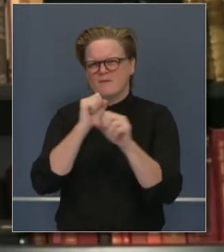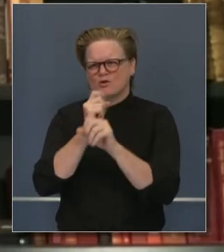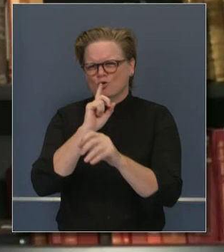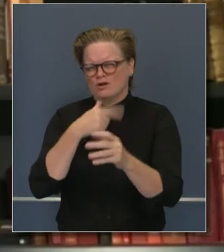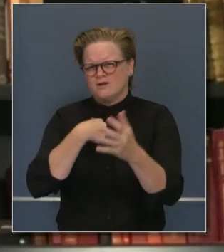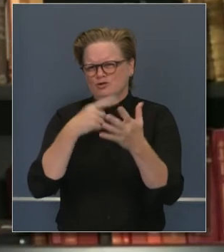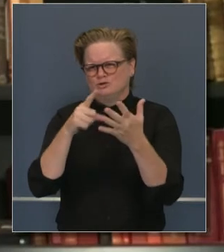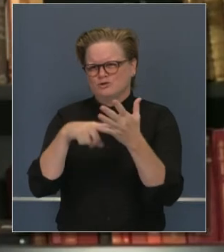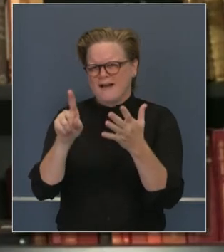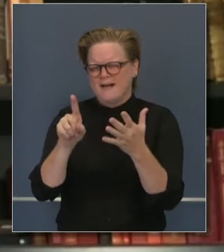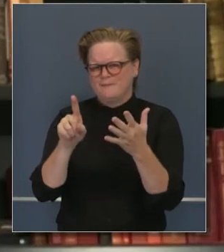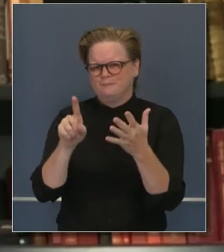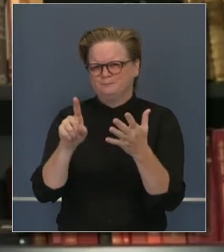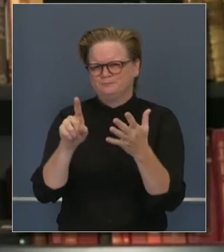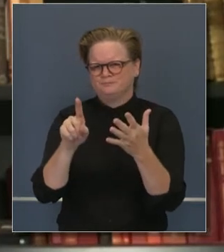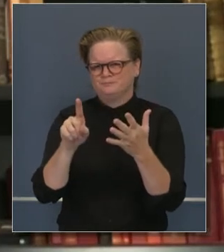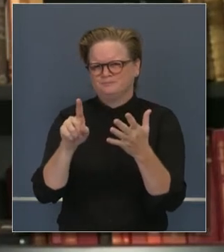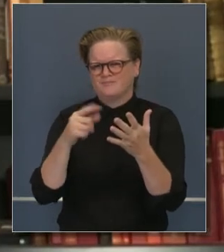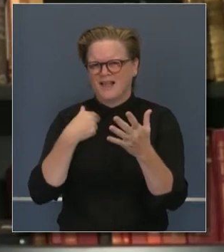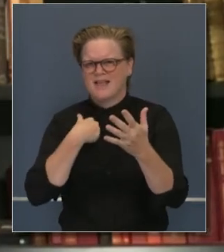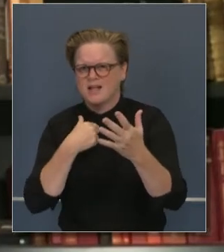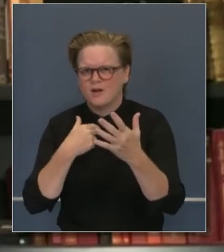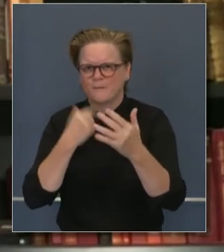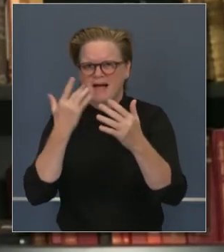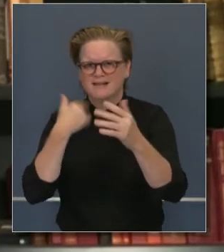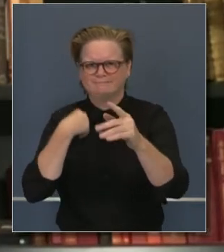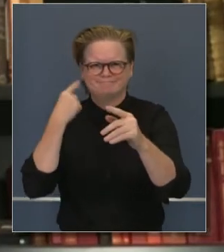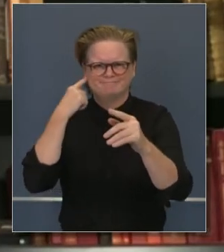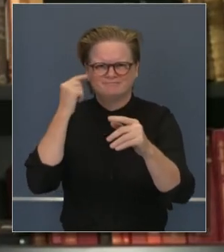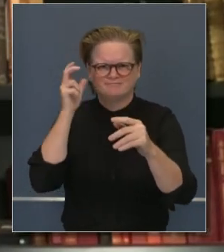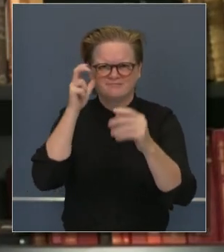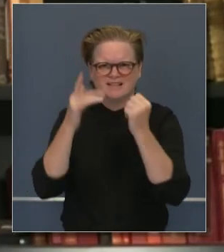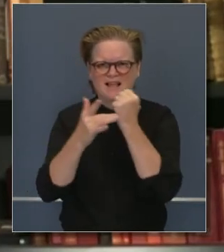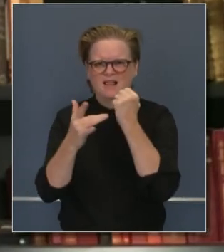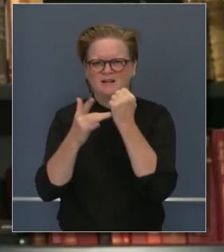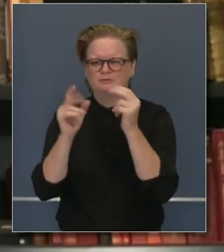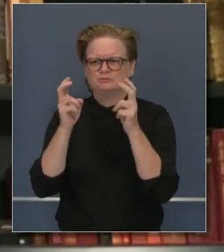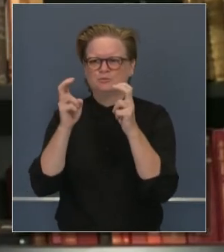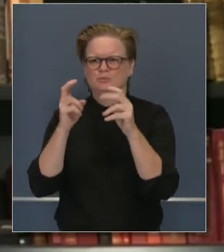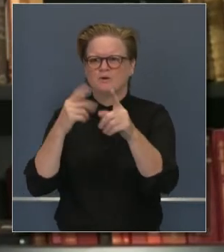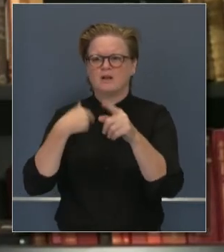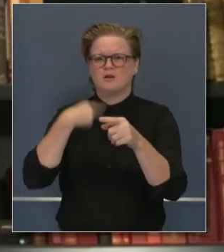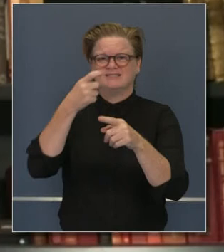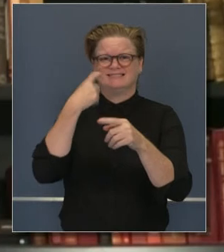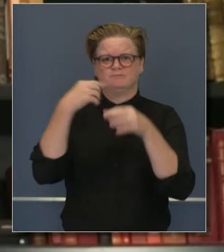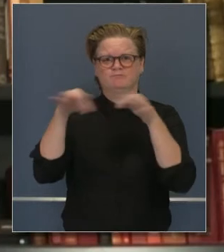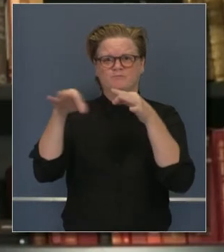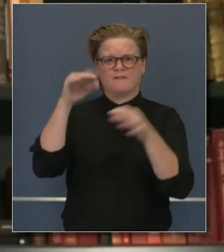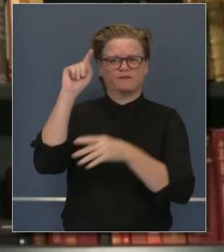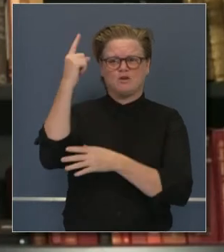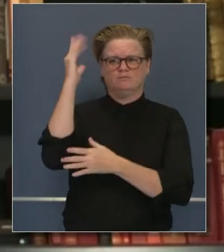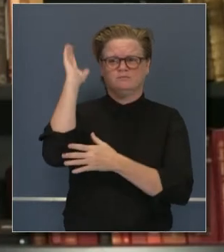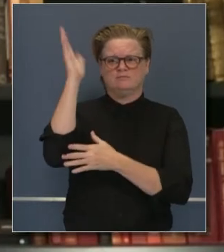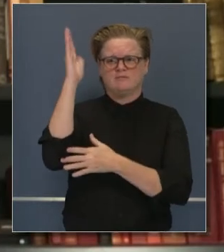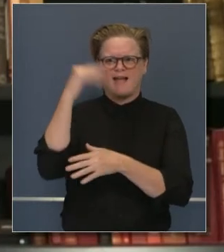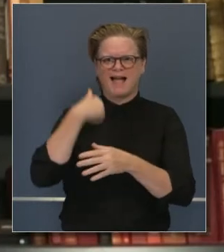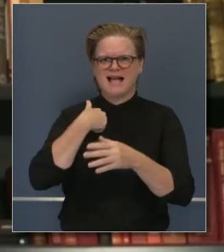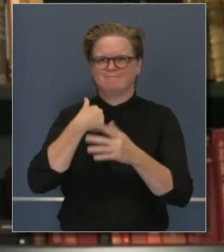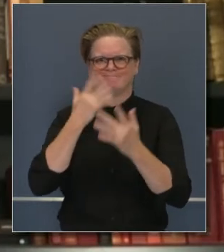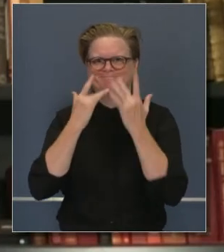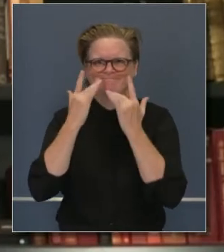Quiero checar porque no podemos hacer preguntas de seguimiento. Quiero saber, porque al principio de su presentación estaba